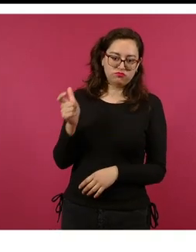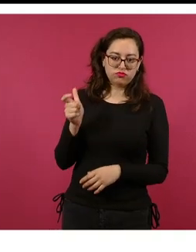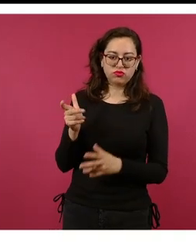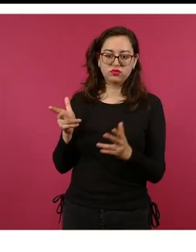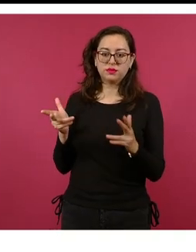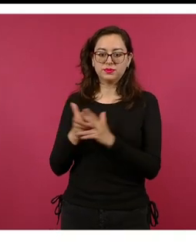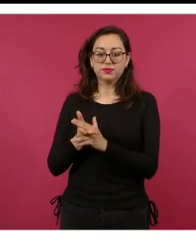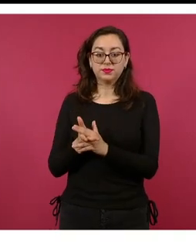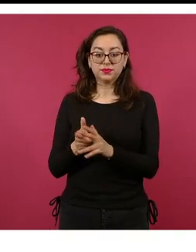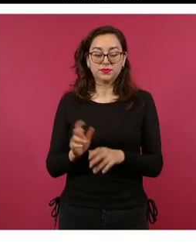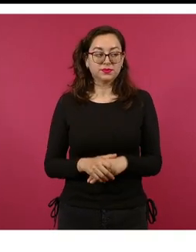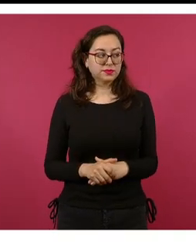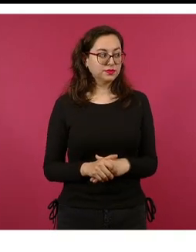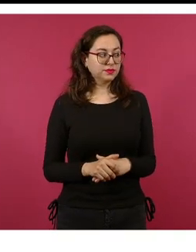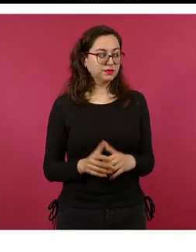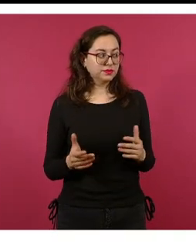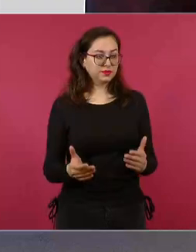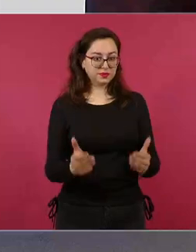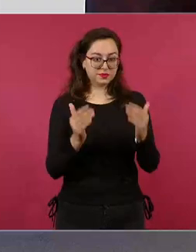Adelante.